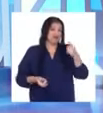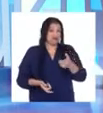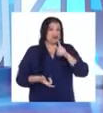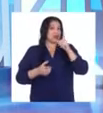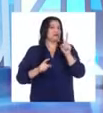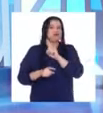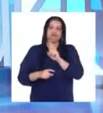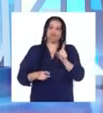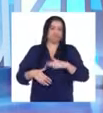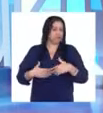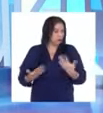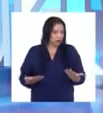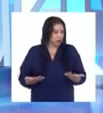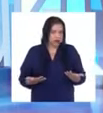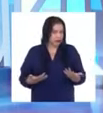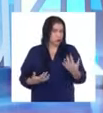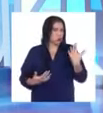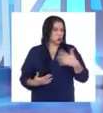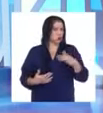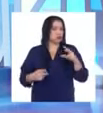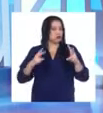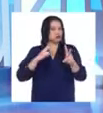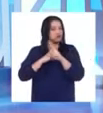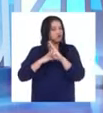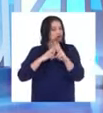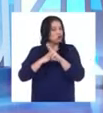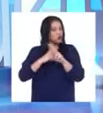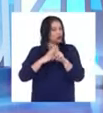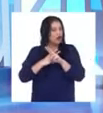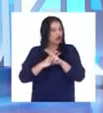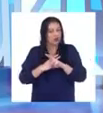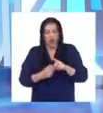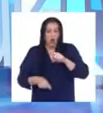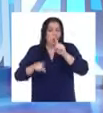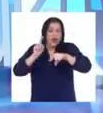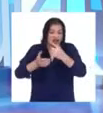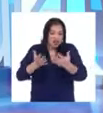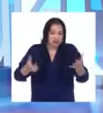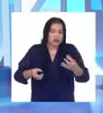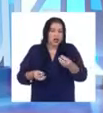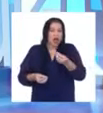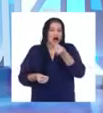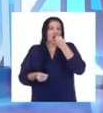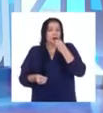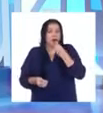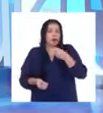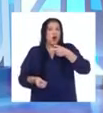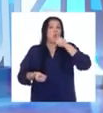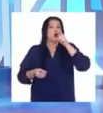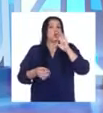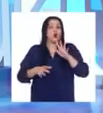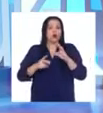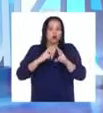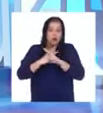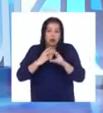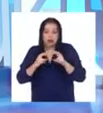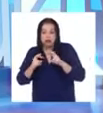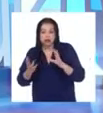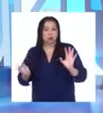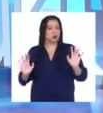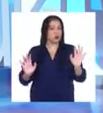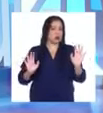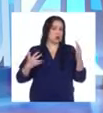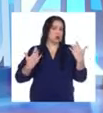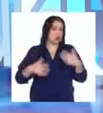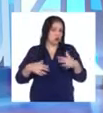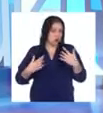consumir. Tenemos que tener mucho cuidado con lo que ingerimos o consumimos. Y estas lo podemos encontrar